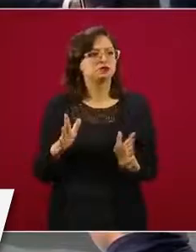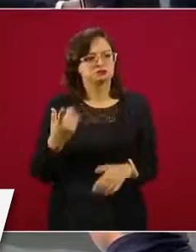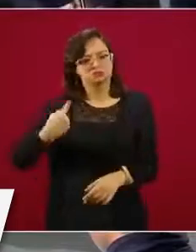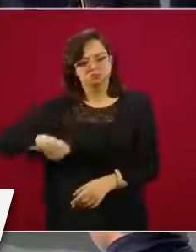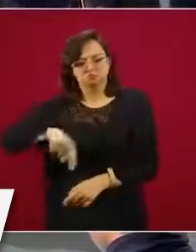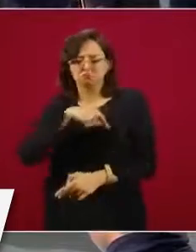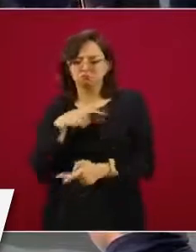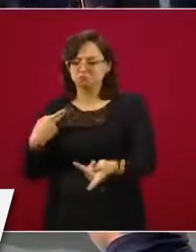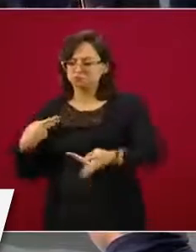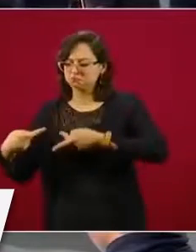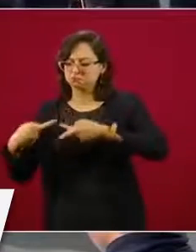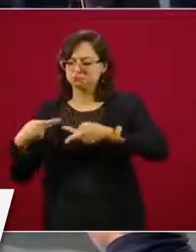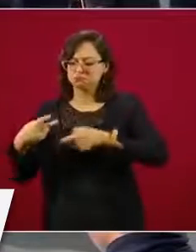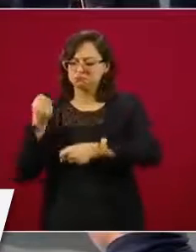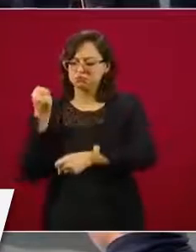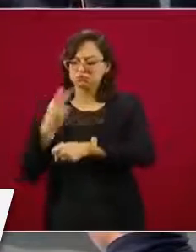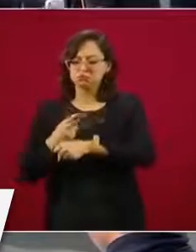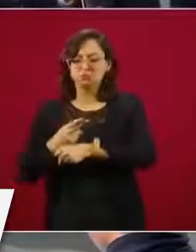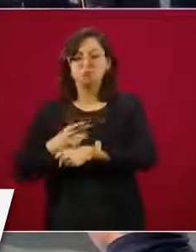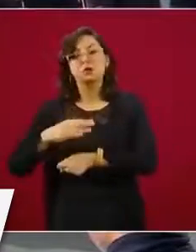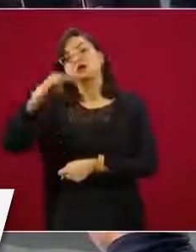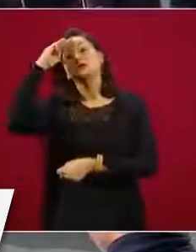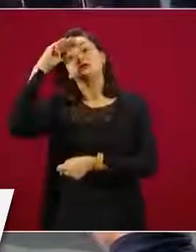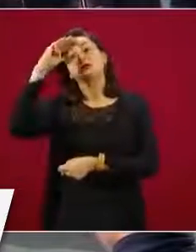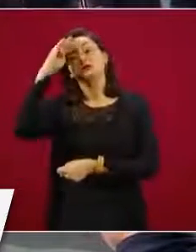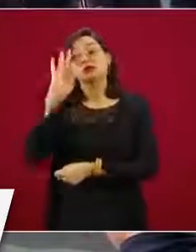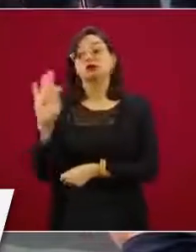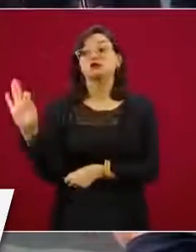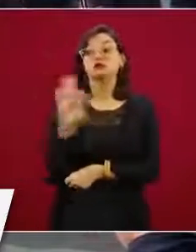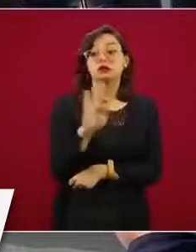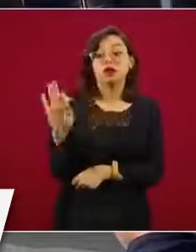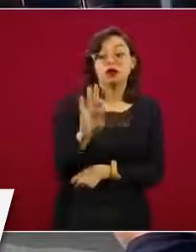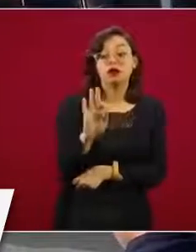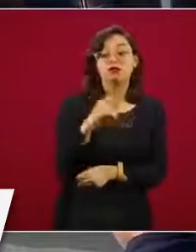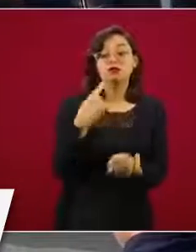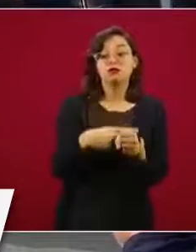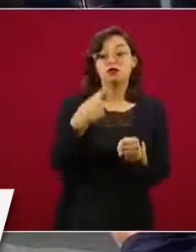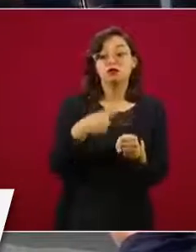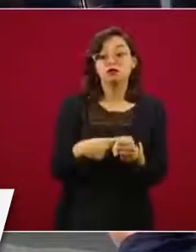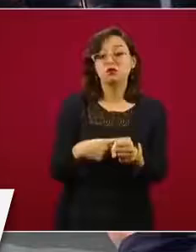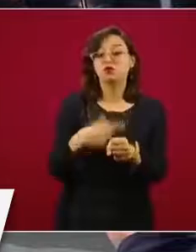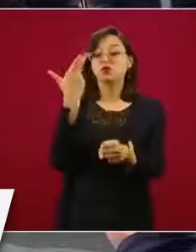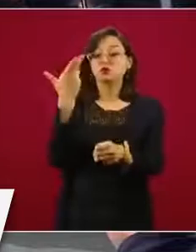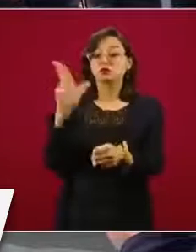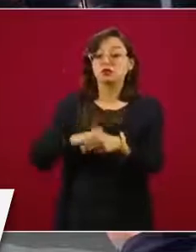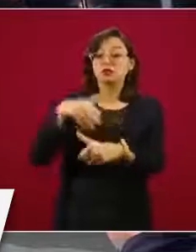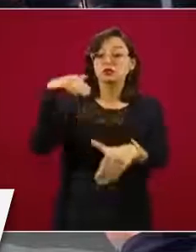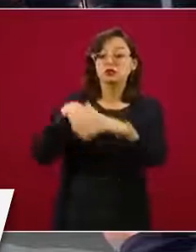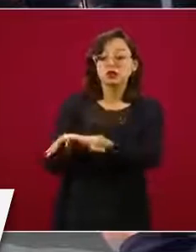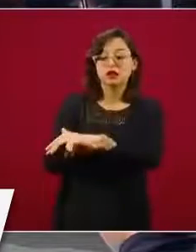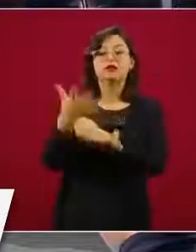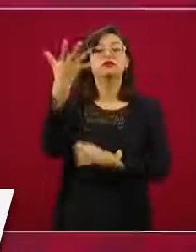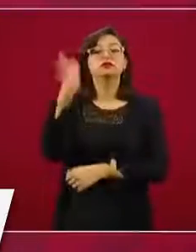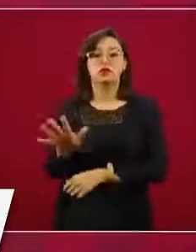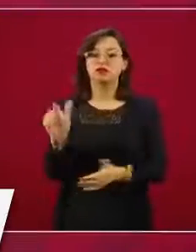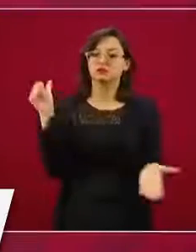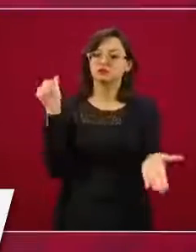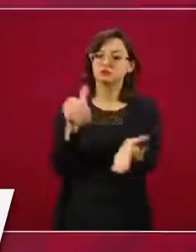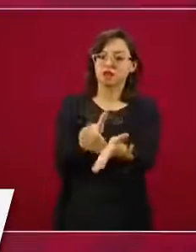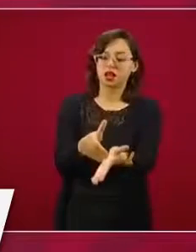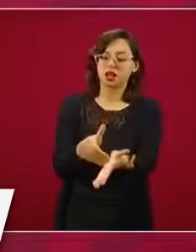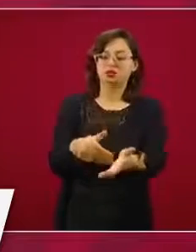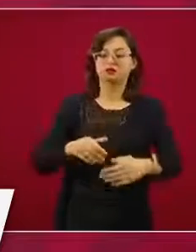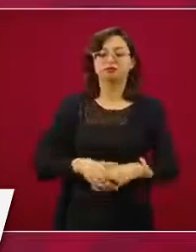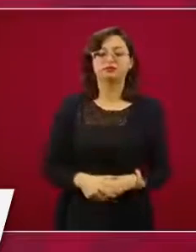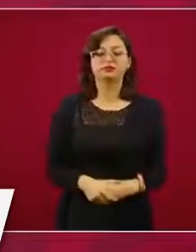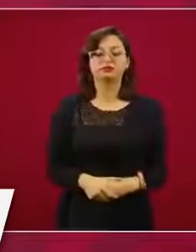porque esa fue la proyección de los especialistas. Y en el caso